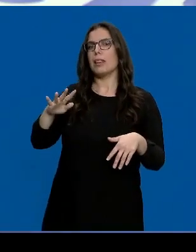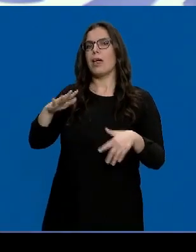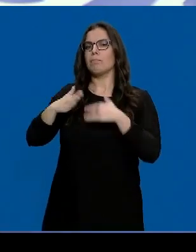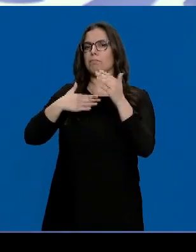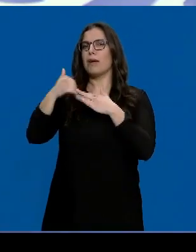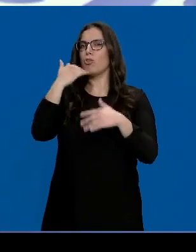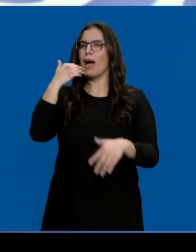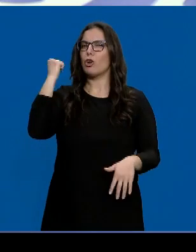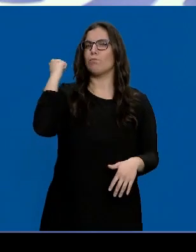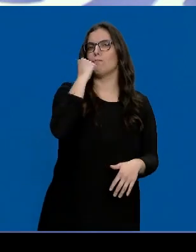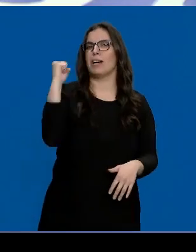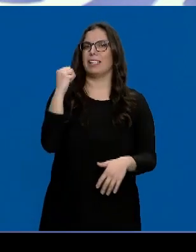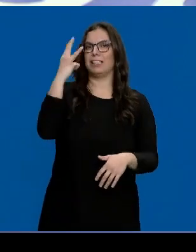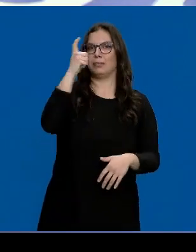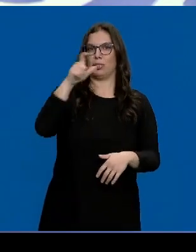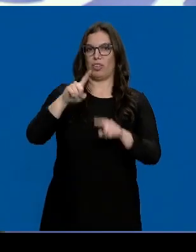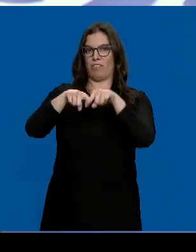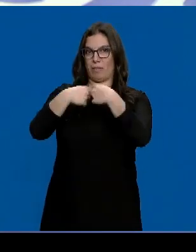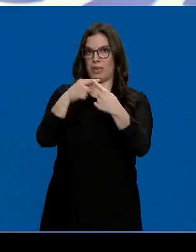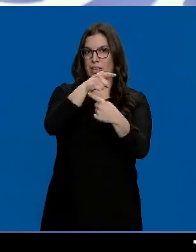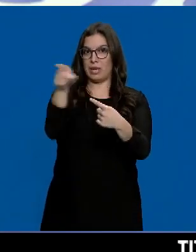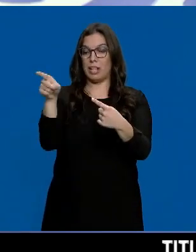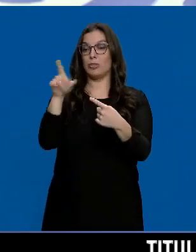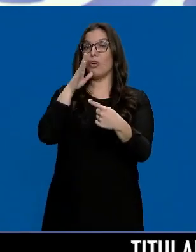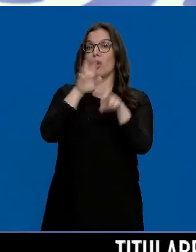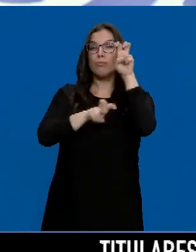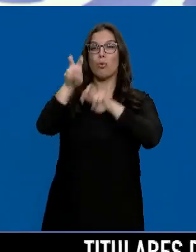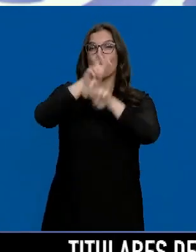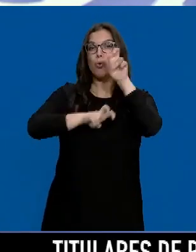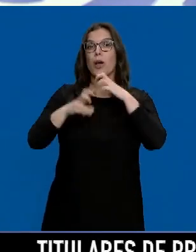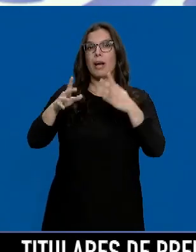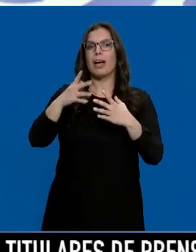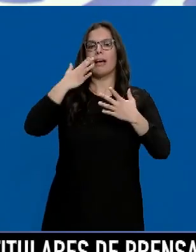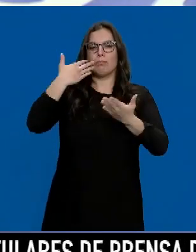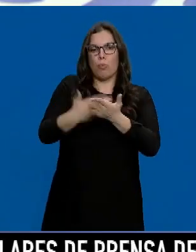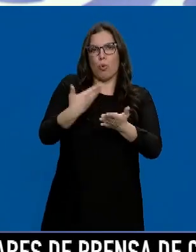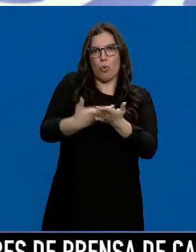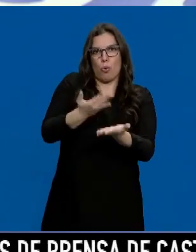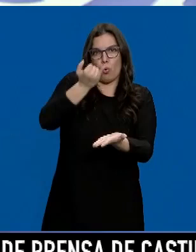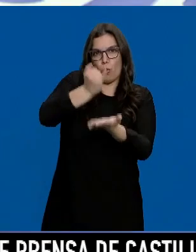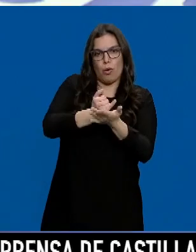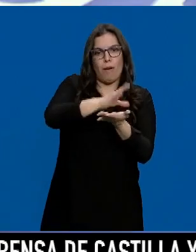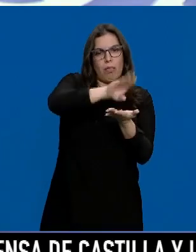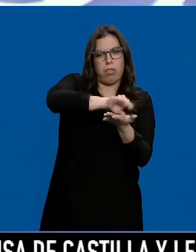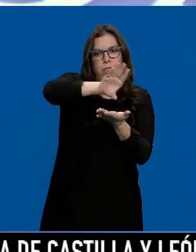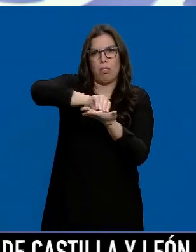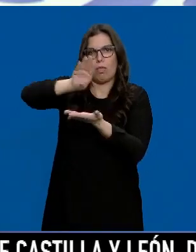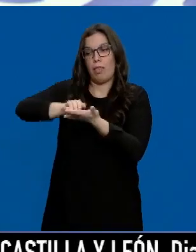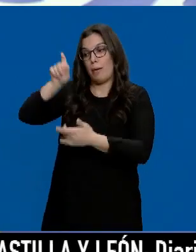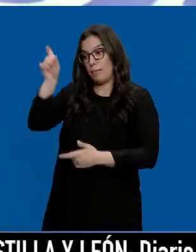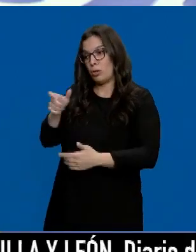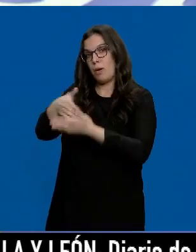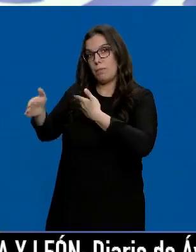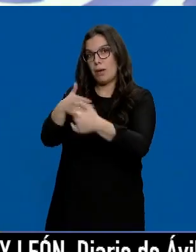Y los registros que se están realizando buscan fundamentalmente encontrar indicios físicos de esa participación de esta persona